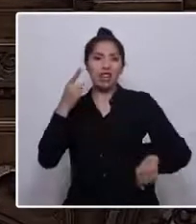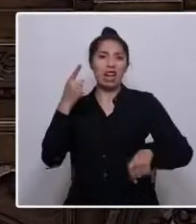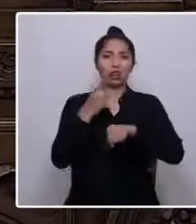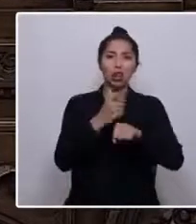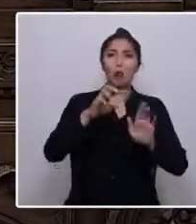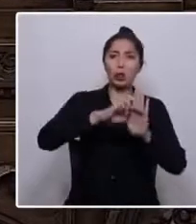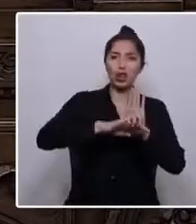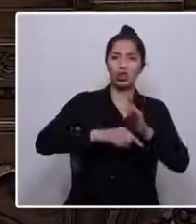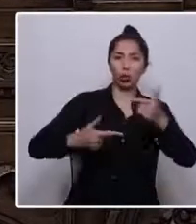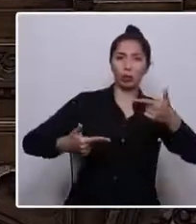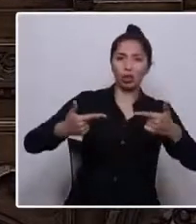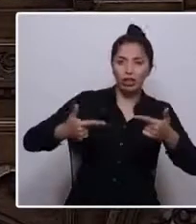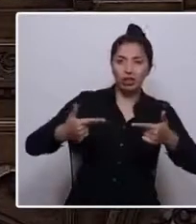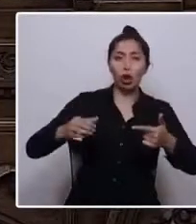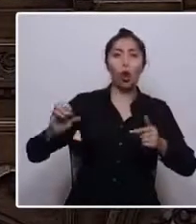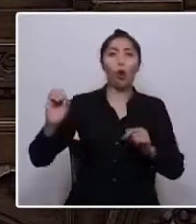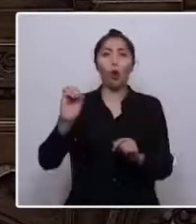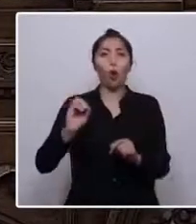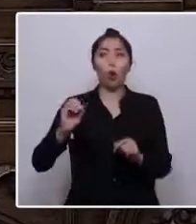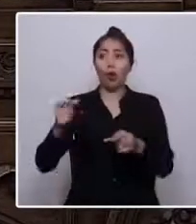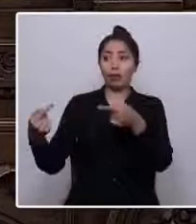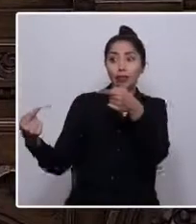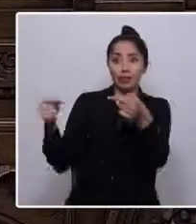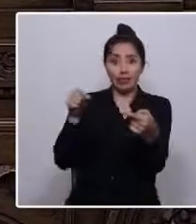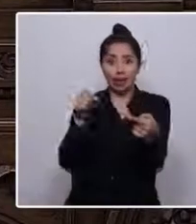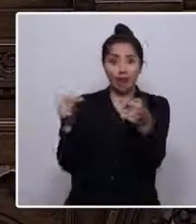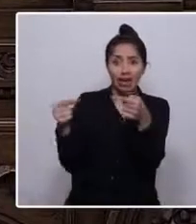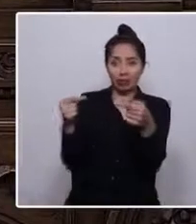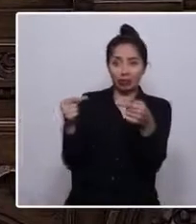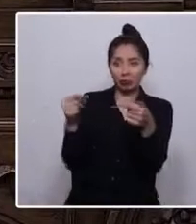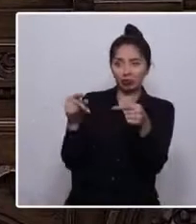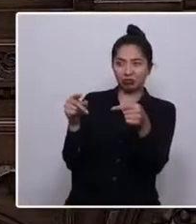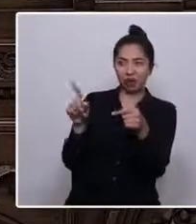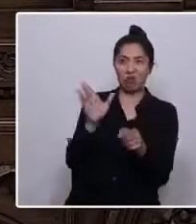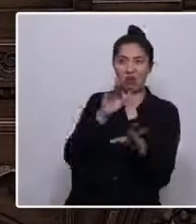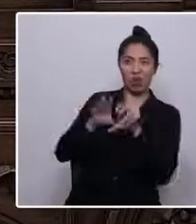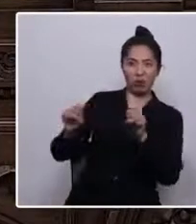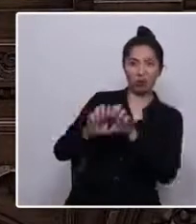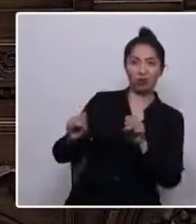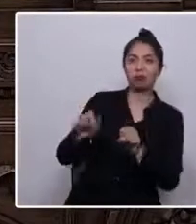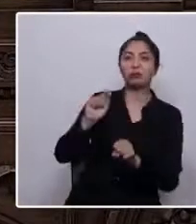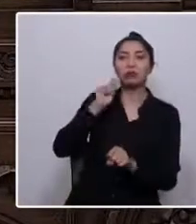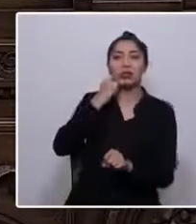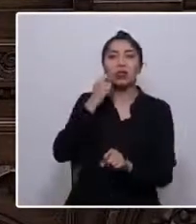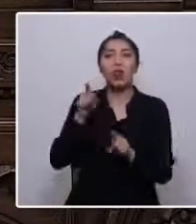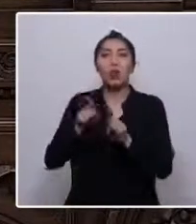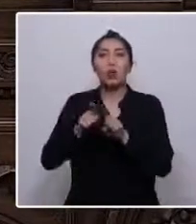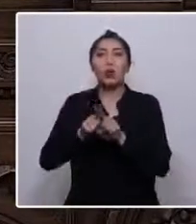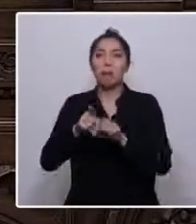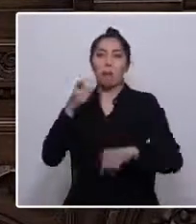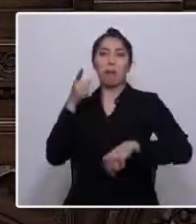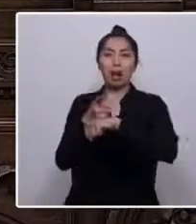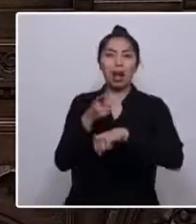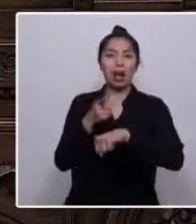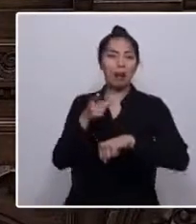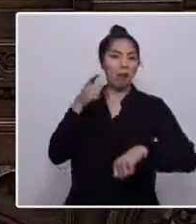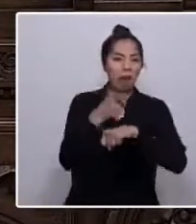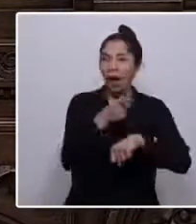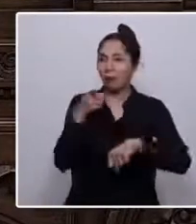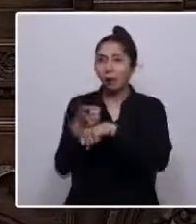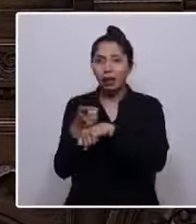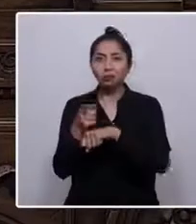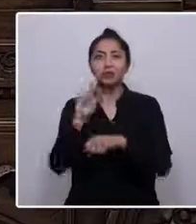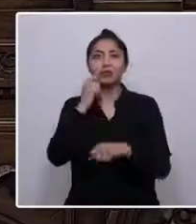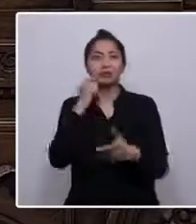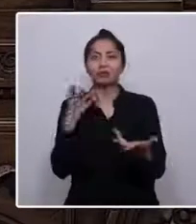político, o para sustraer del debate democrático ciertos desacuerdos, es sembrar las semillas del totalitarismo. Es caminar en la dirección